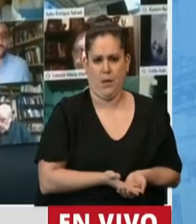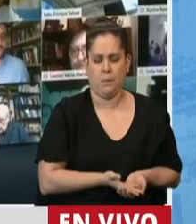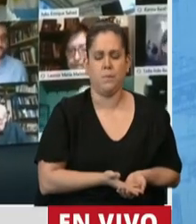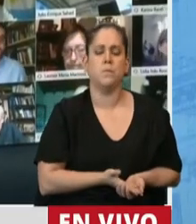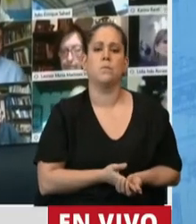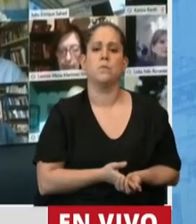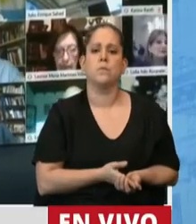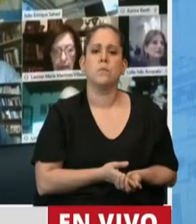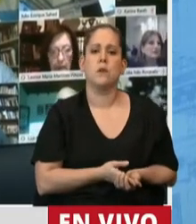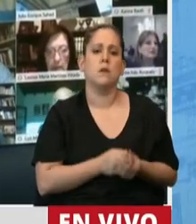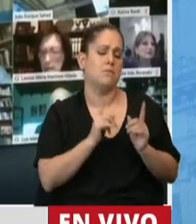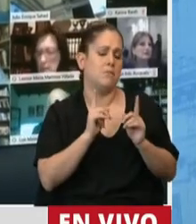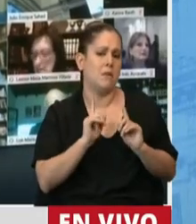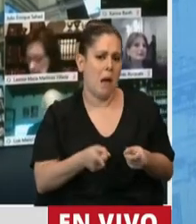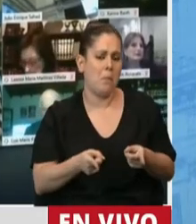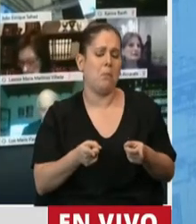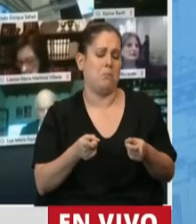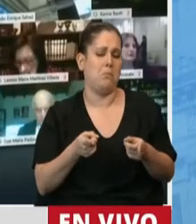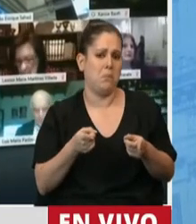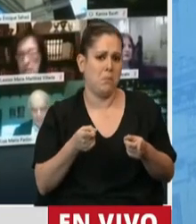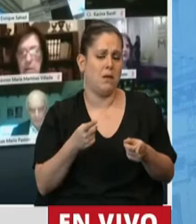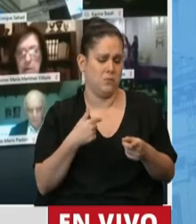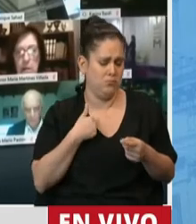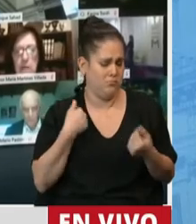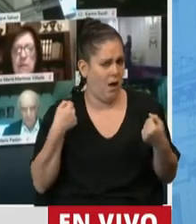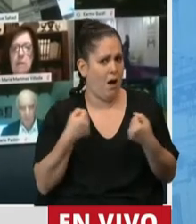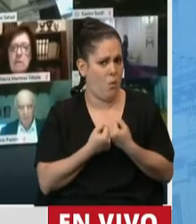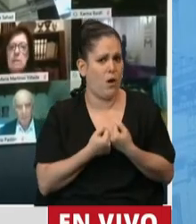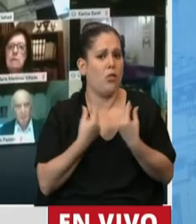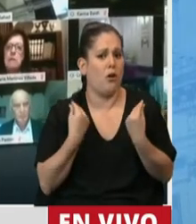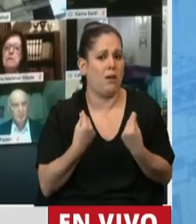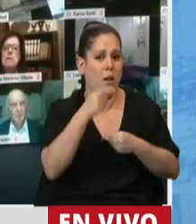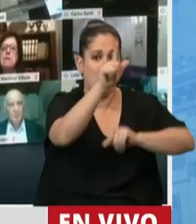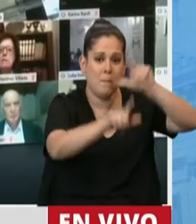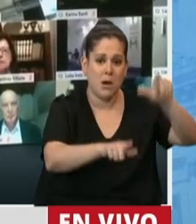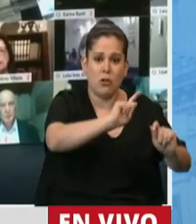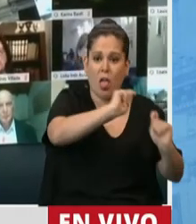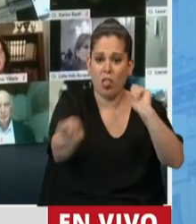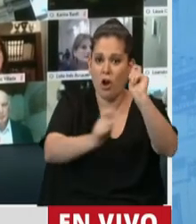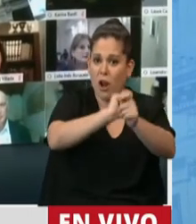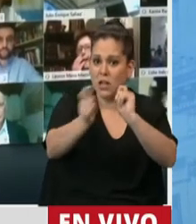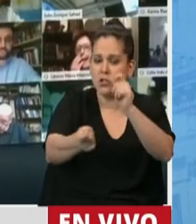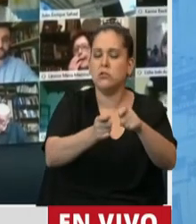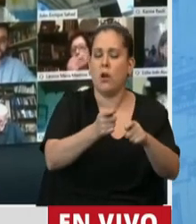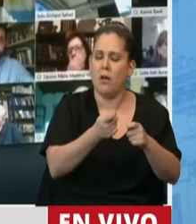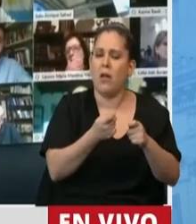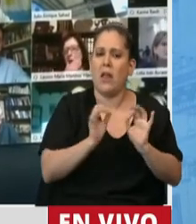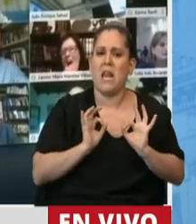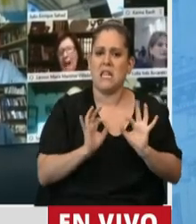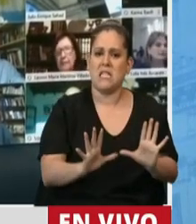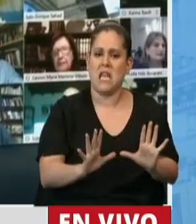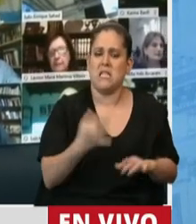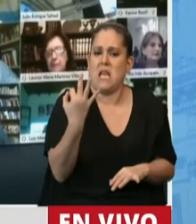más de acuerdo todavía también en que aquellos donadores de plasma puedan gozar de una licencia especial